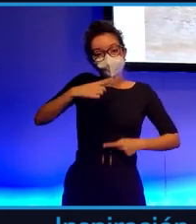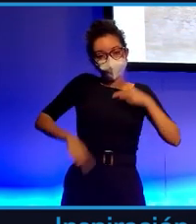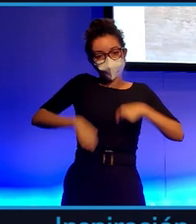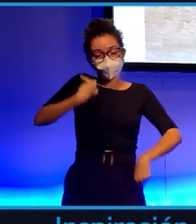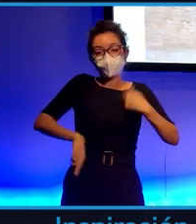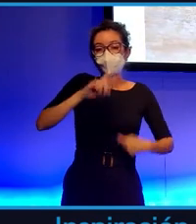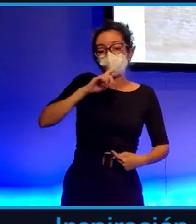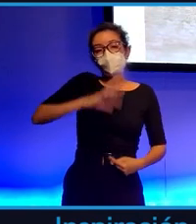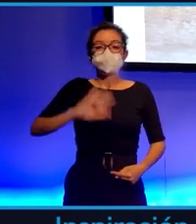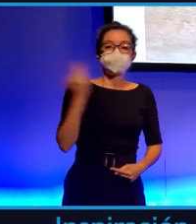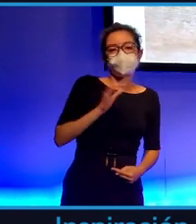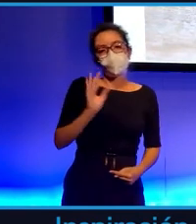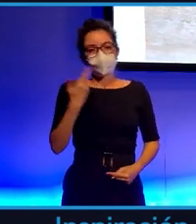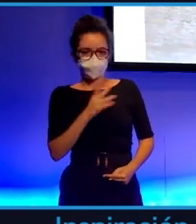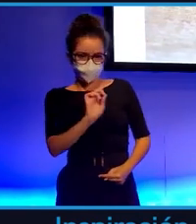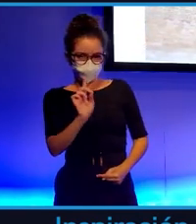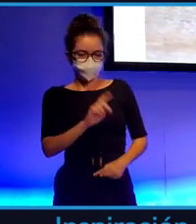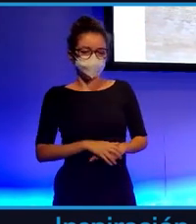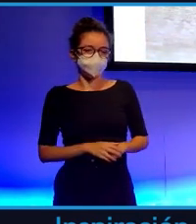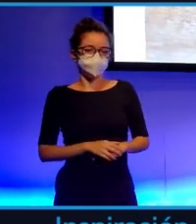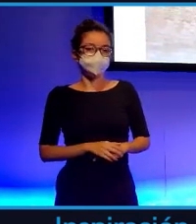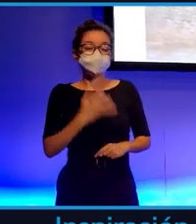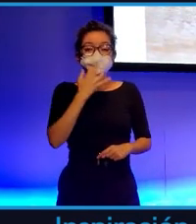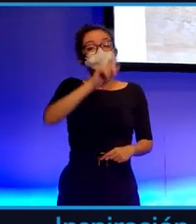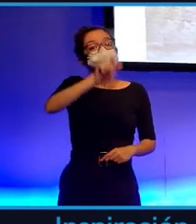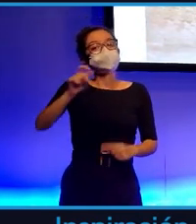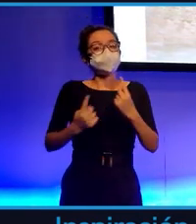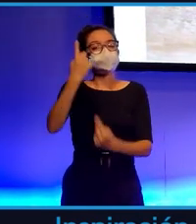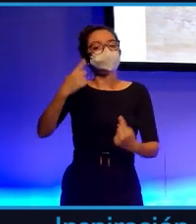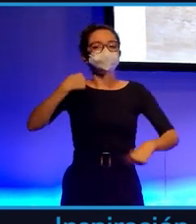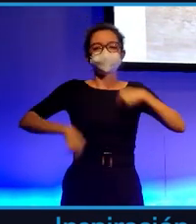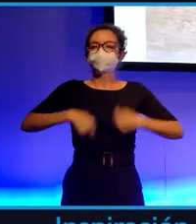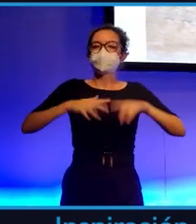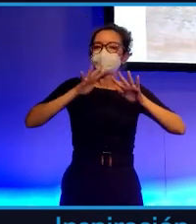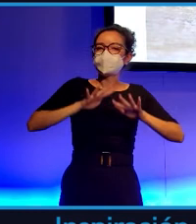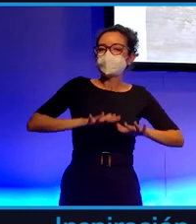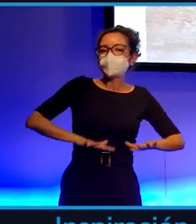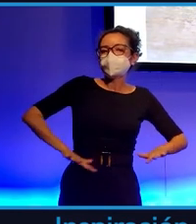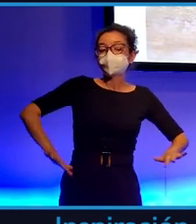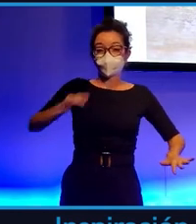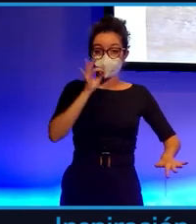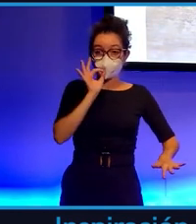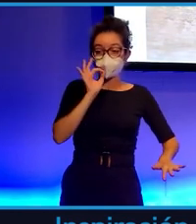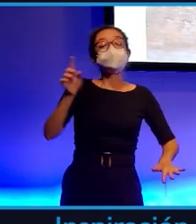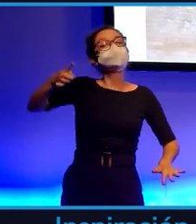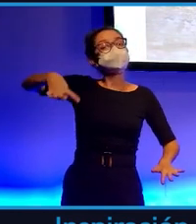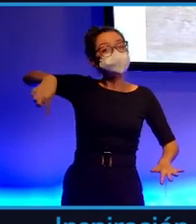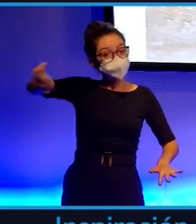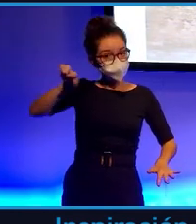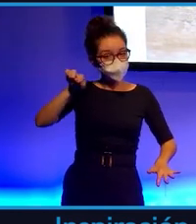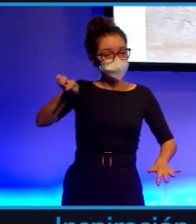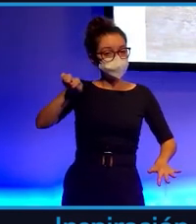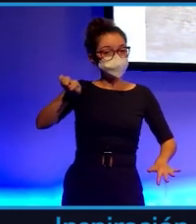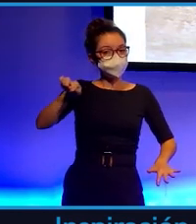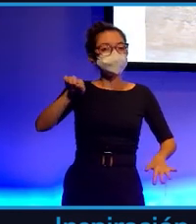Pero si vamos un paso más allá, aquellas personas que metabolizan de forma más lenta la cafeína tienen mucha más predisposición